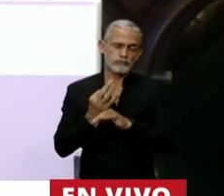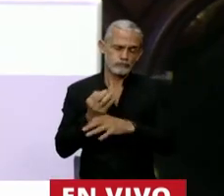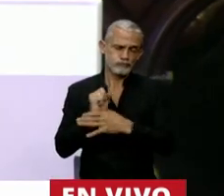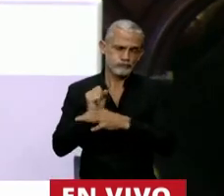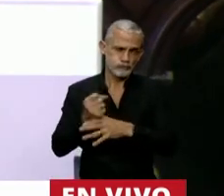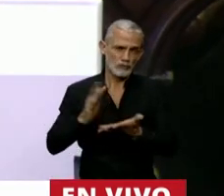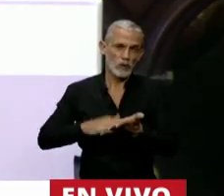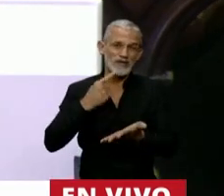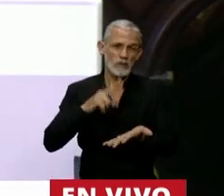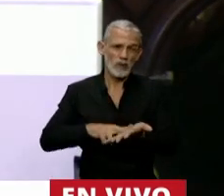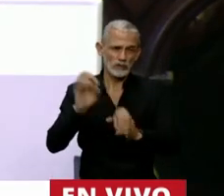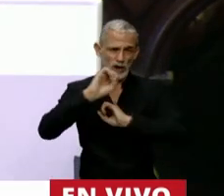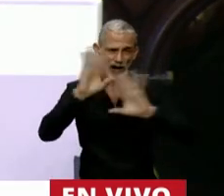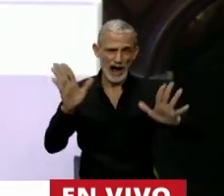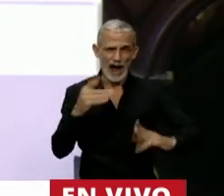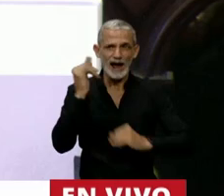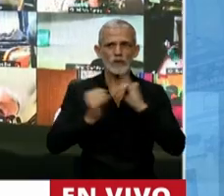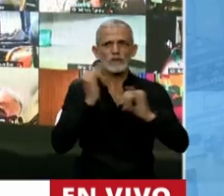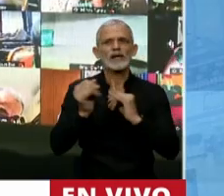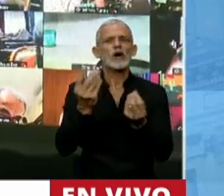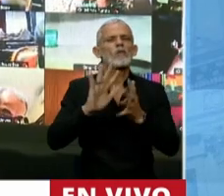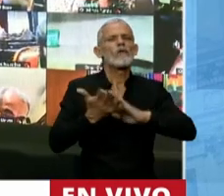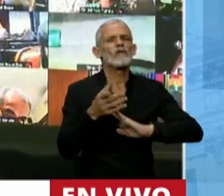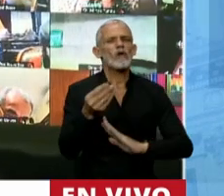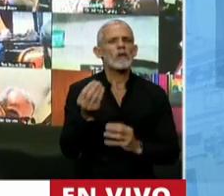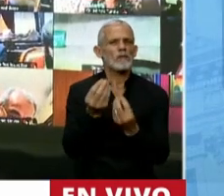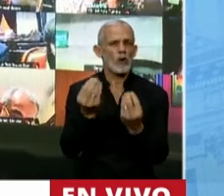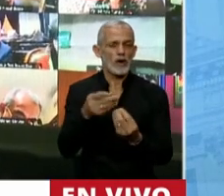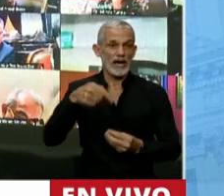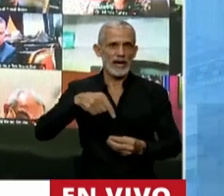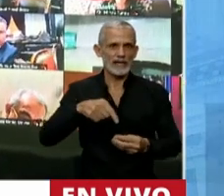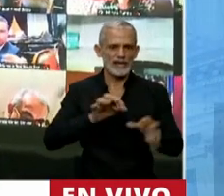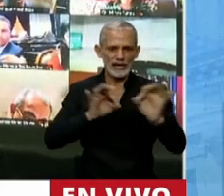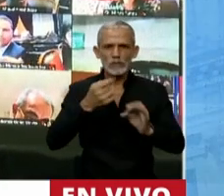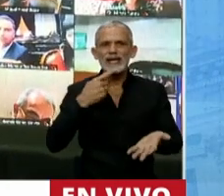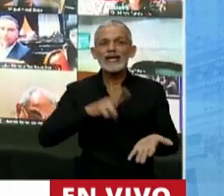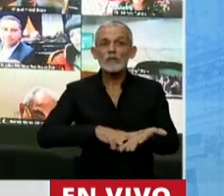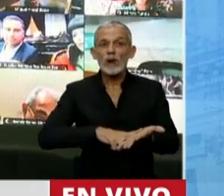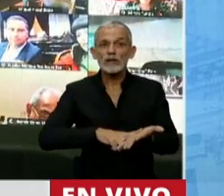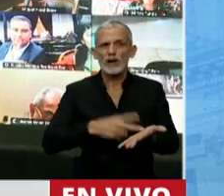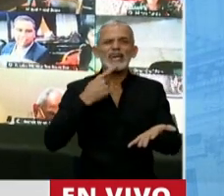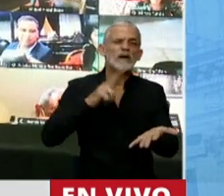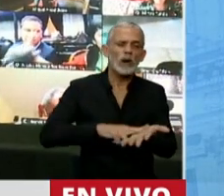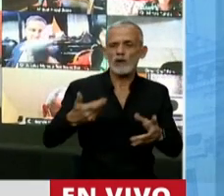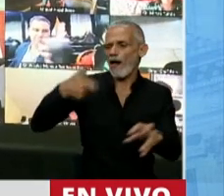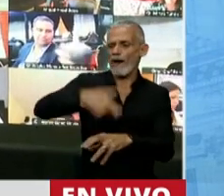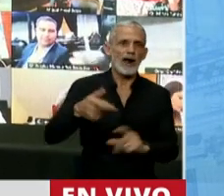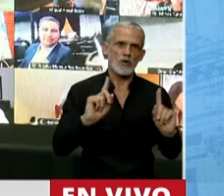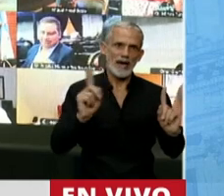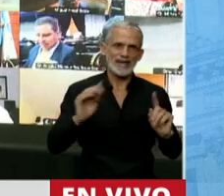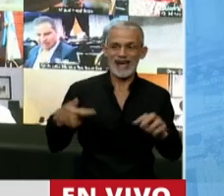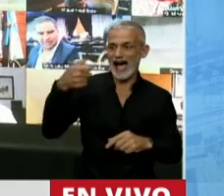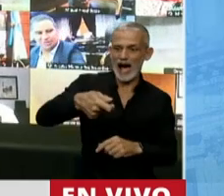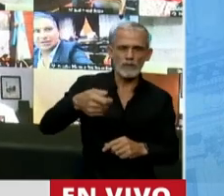materia impositiva, han planteado con claridad los parámetros de por qué este impuesto es un impuesto y no una contribución. Ninguna